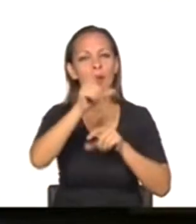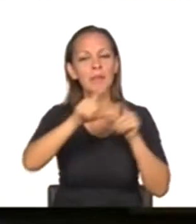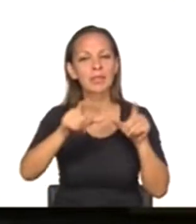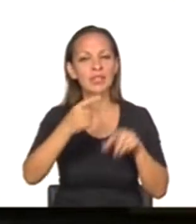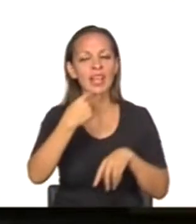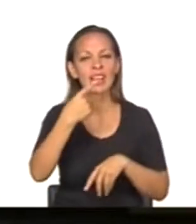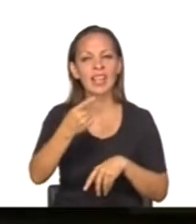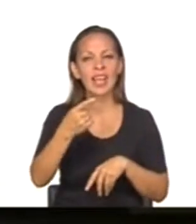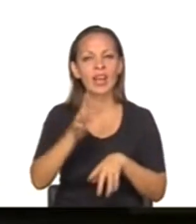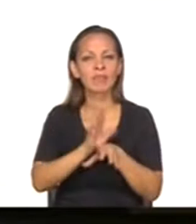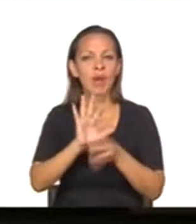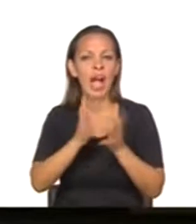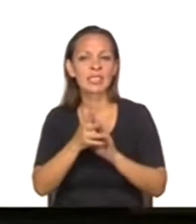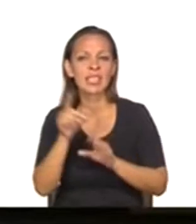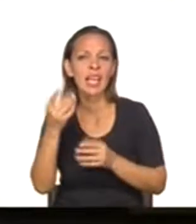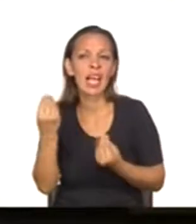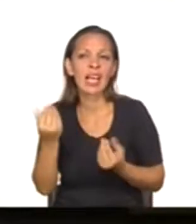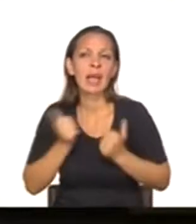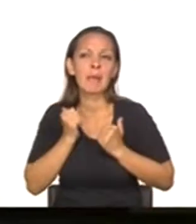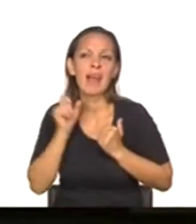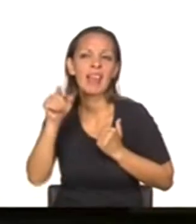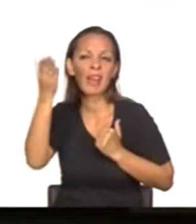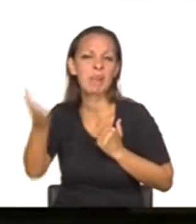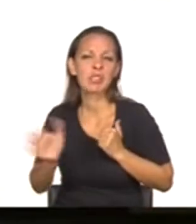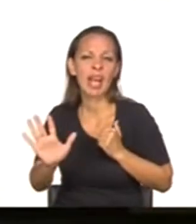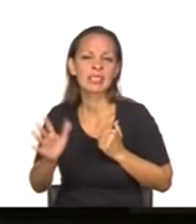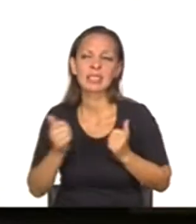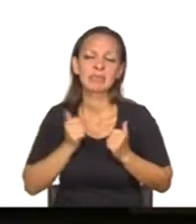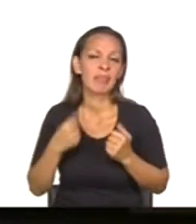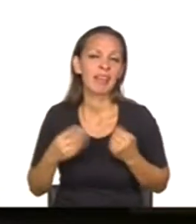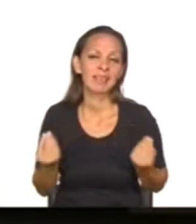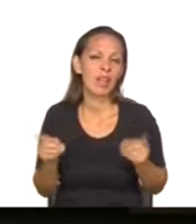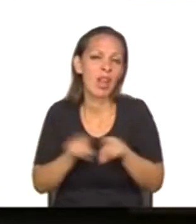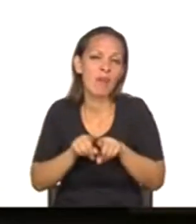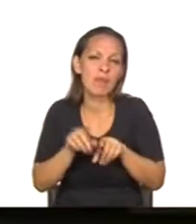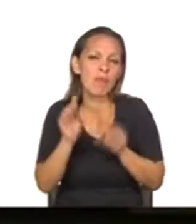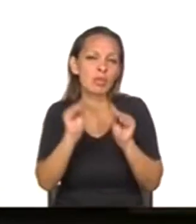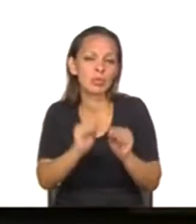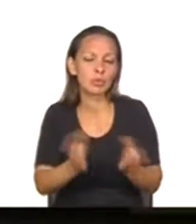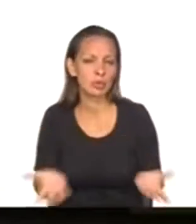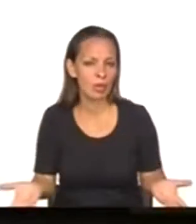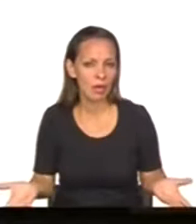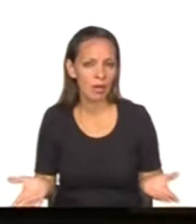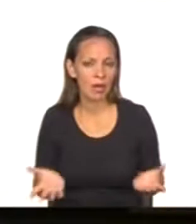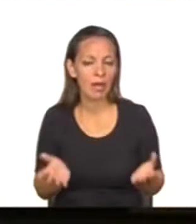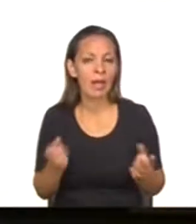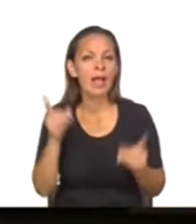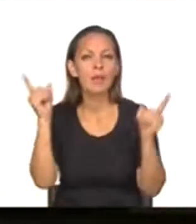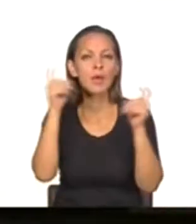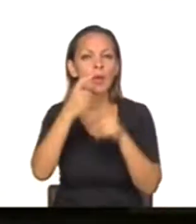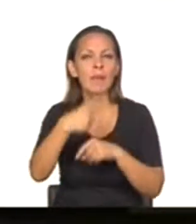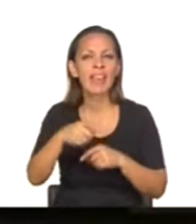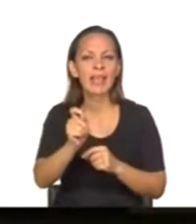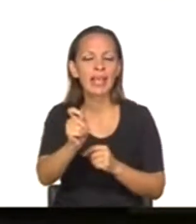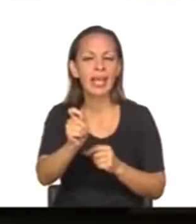burro solamente se puede esperar una patada. El problema, señor presidente, es aquellos que dijeron que no iban a